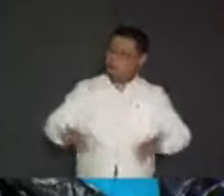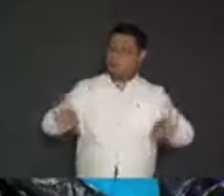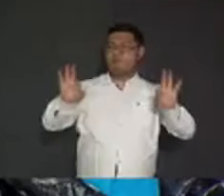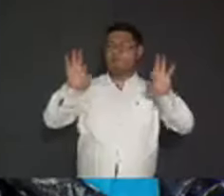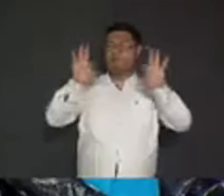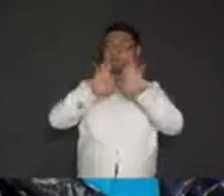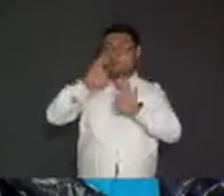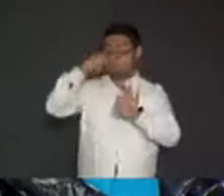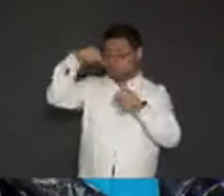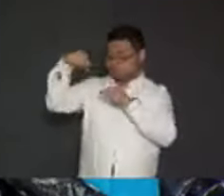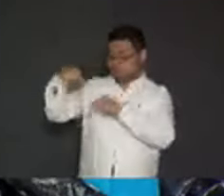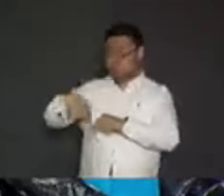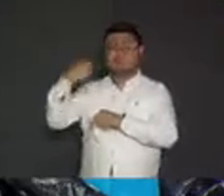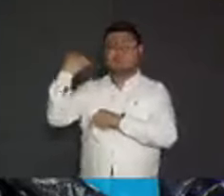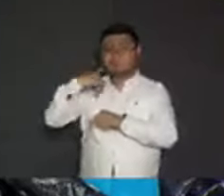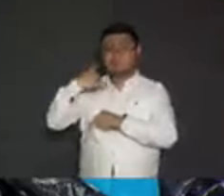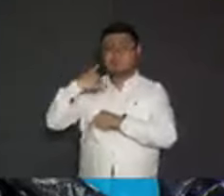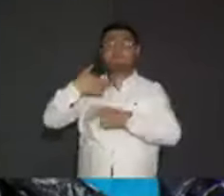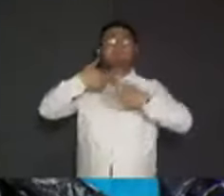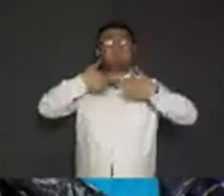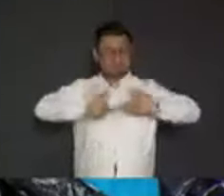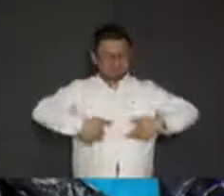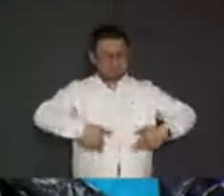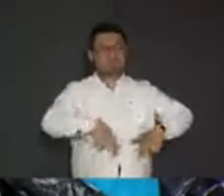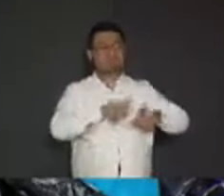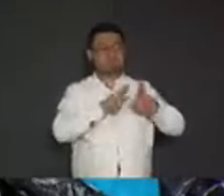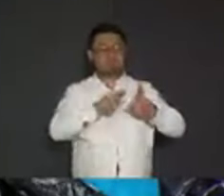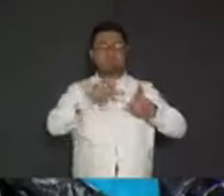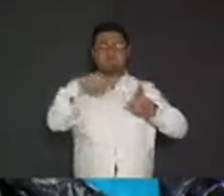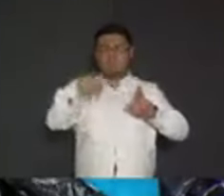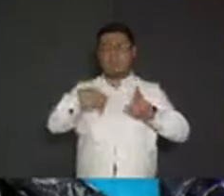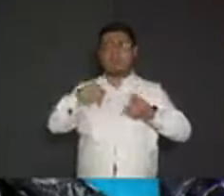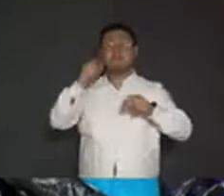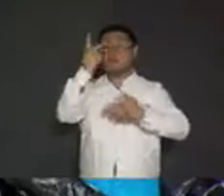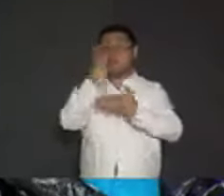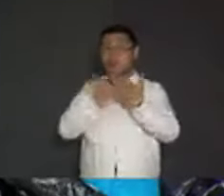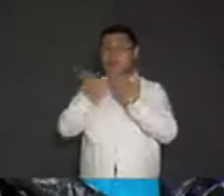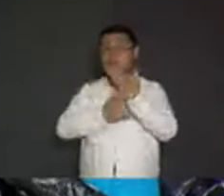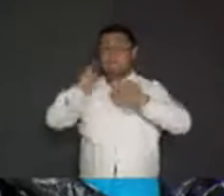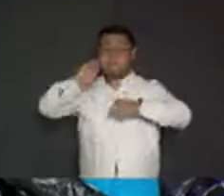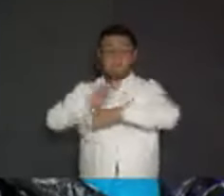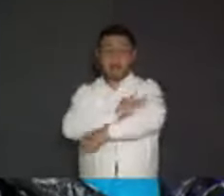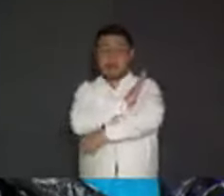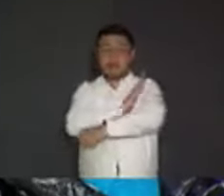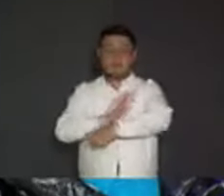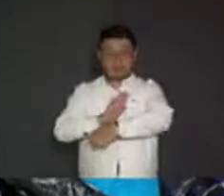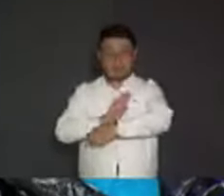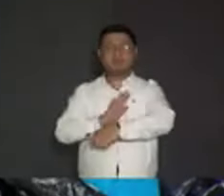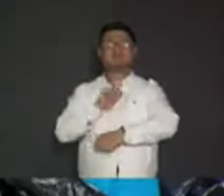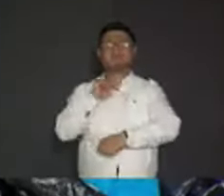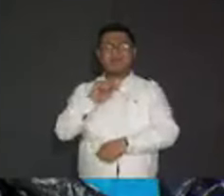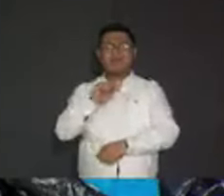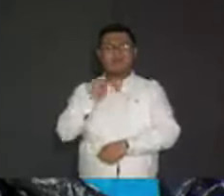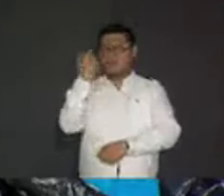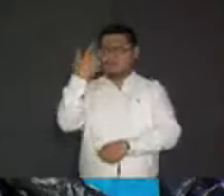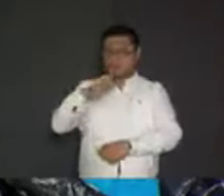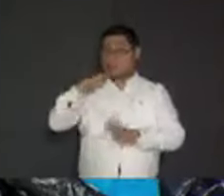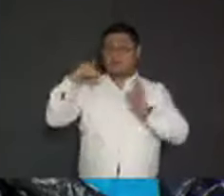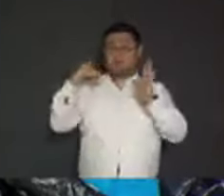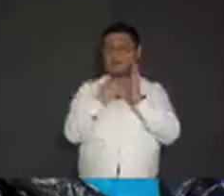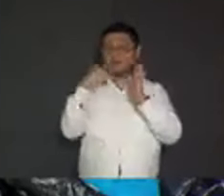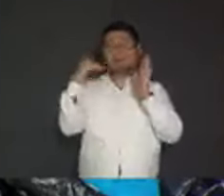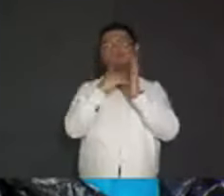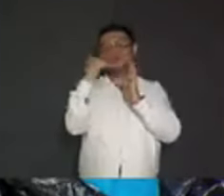gobierno en Yucatán que es ser su representante en la delegación de bienestar. Donde distribuimos 10 mil millones de pesos